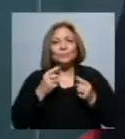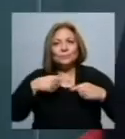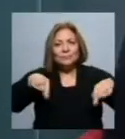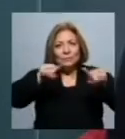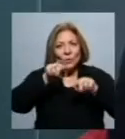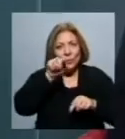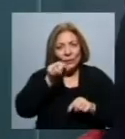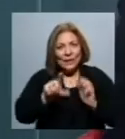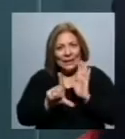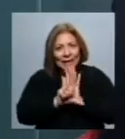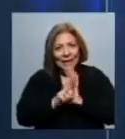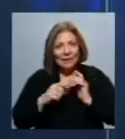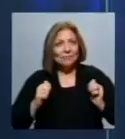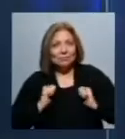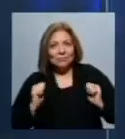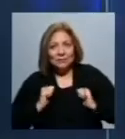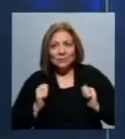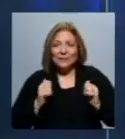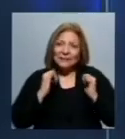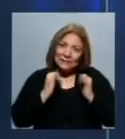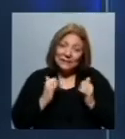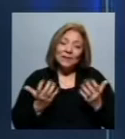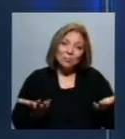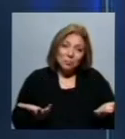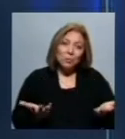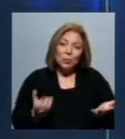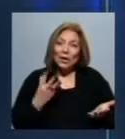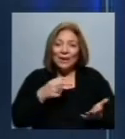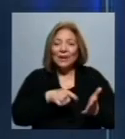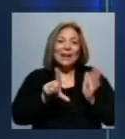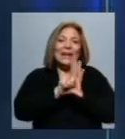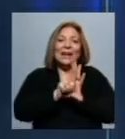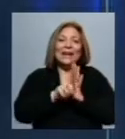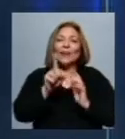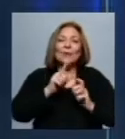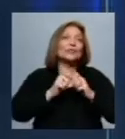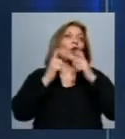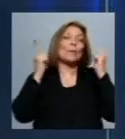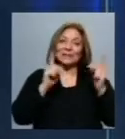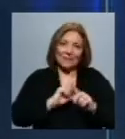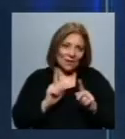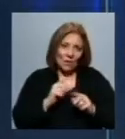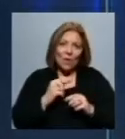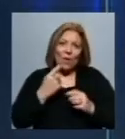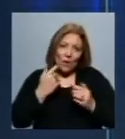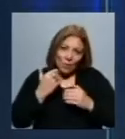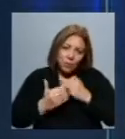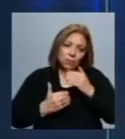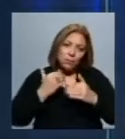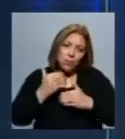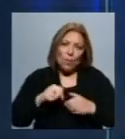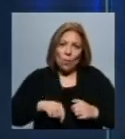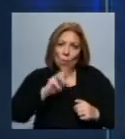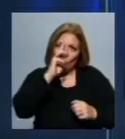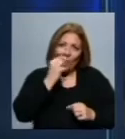una ley esperada? Sí, porque esta no es una ley que cae, digamos, de sorpresa. Es un proceso que el país ha